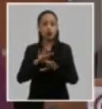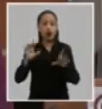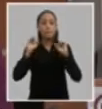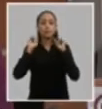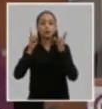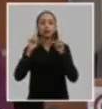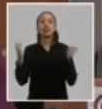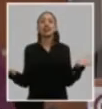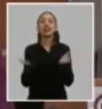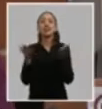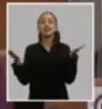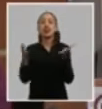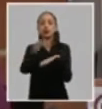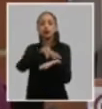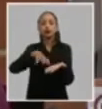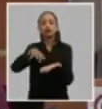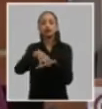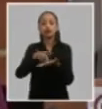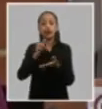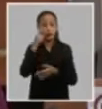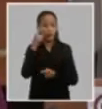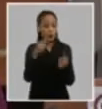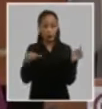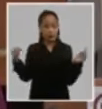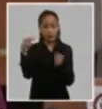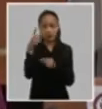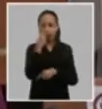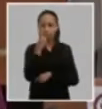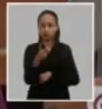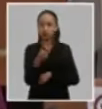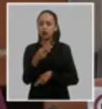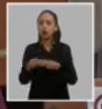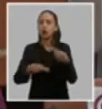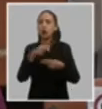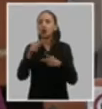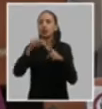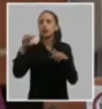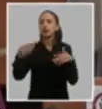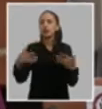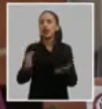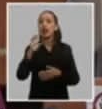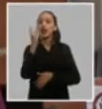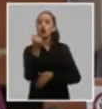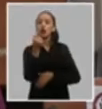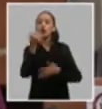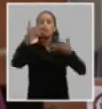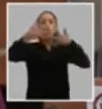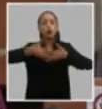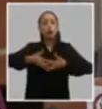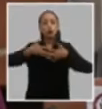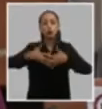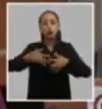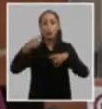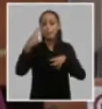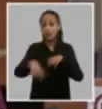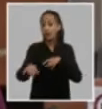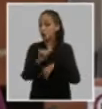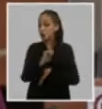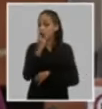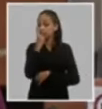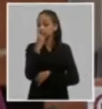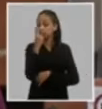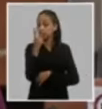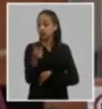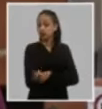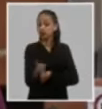política de desarrollo territorial y que el énfasis fundamental lo hacen en los temas económicos y productivos pero no descuidan para nada